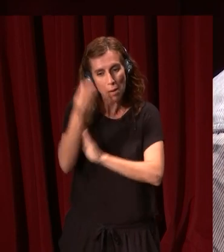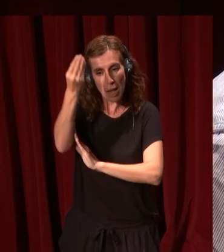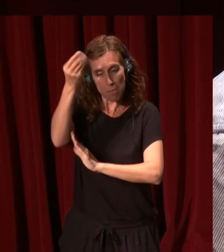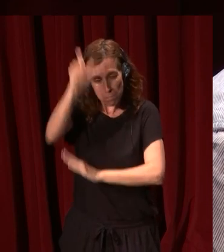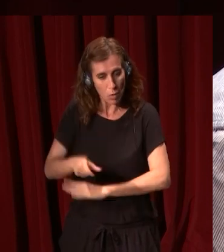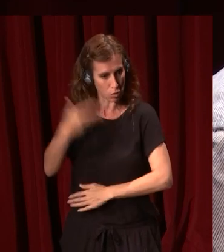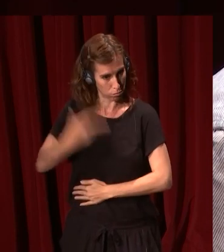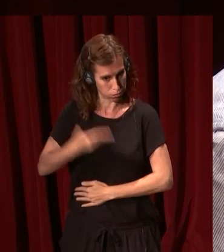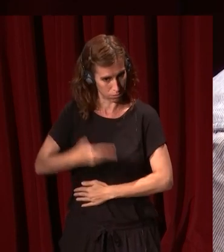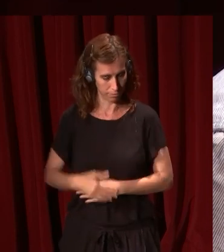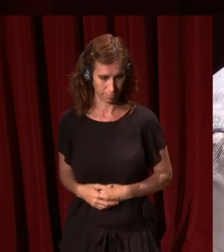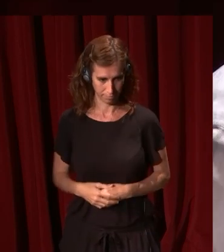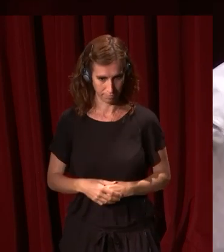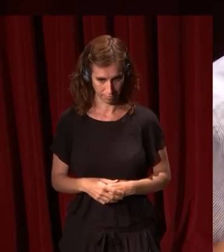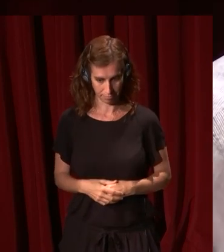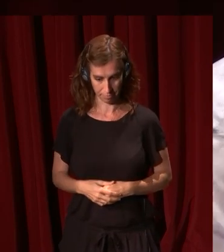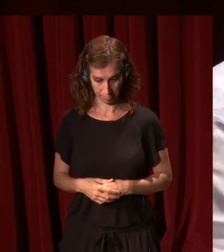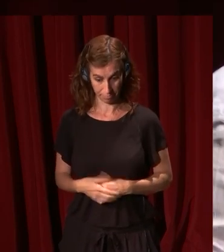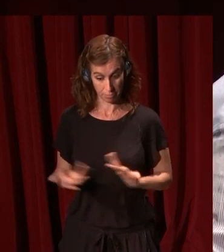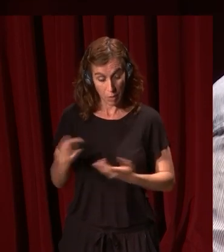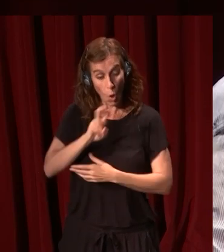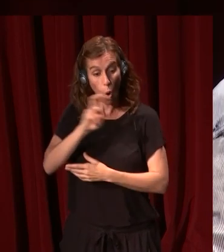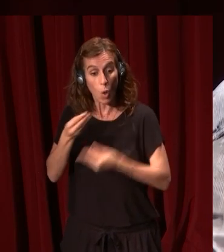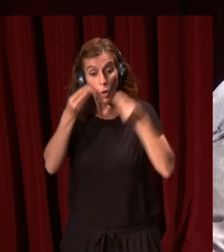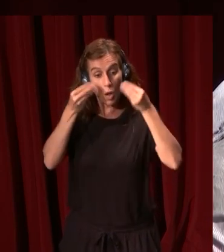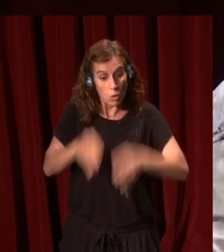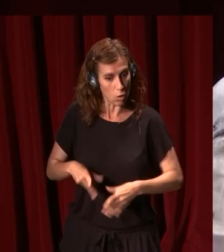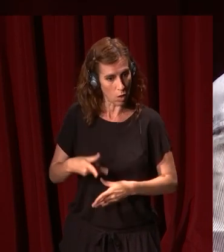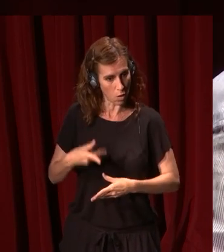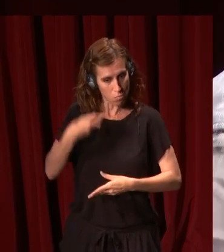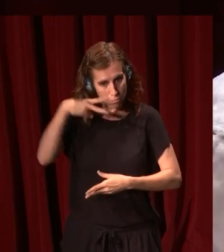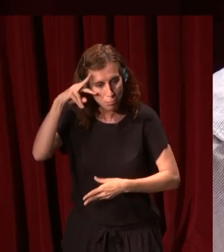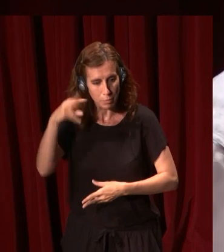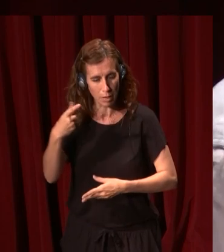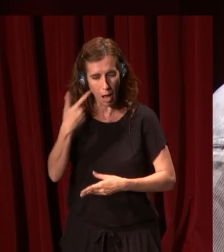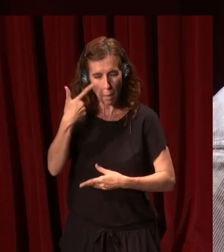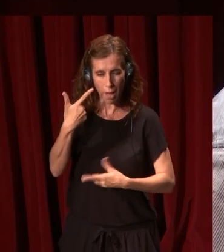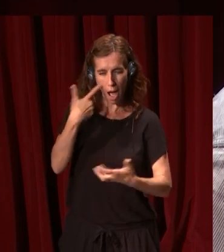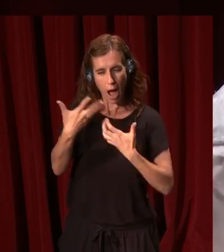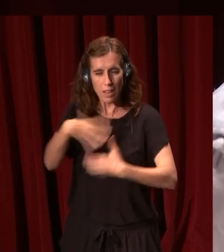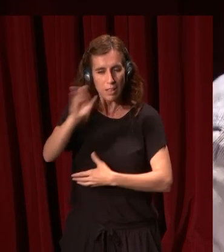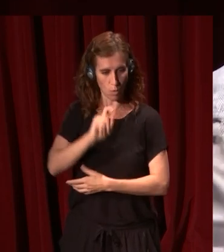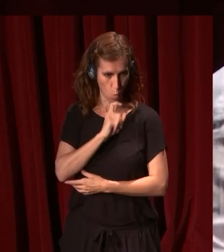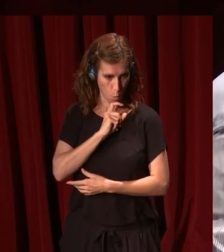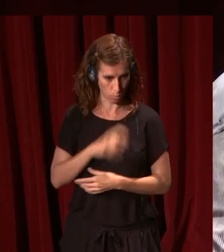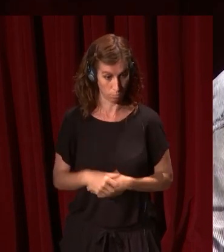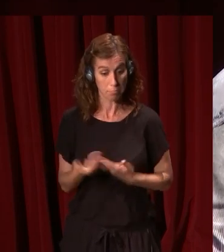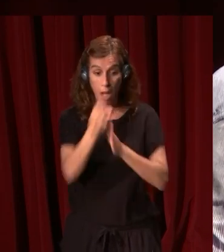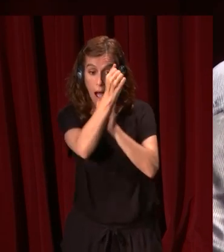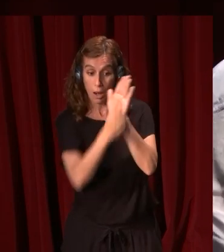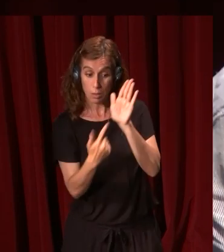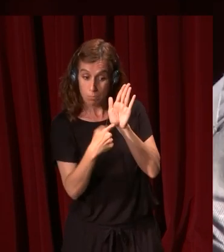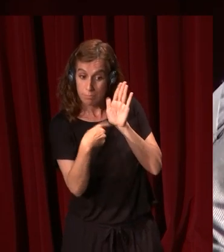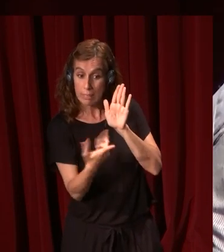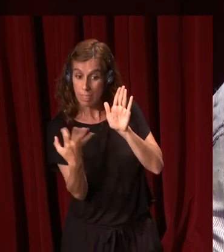dictar cómo otros historiadores y aficionados entienden el arte a partir de ese momento. Pues en un artículo dice